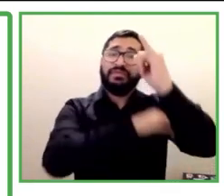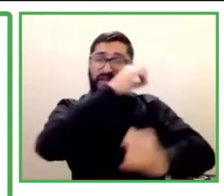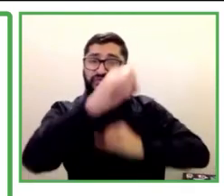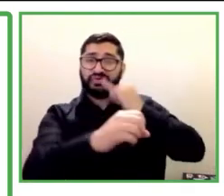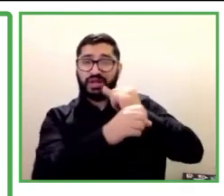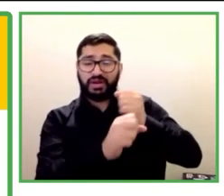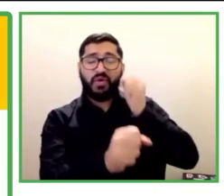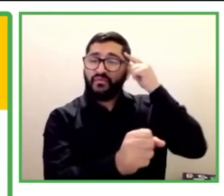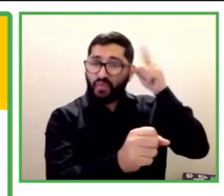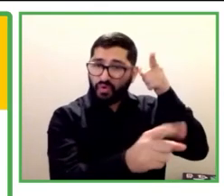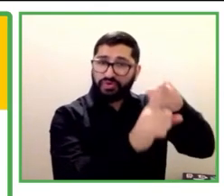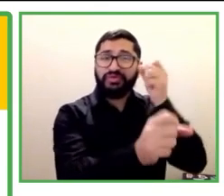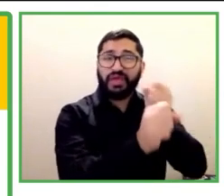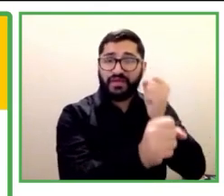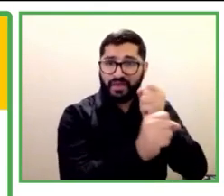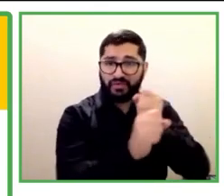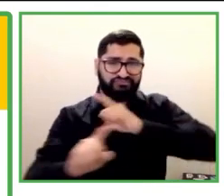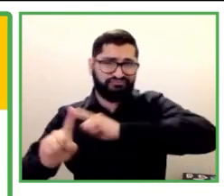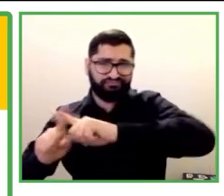ustedes en Latinoamérica.